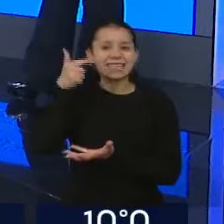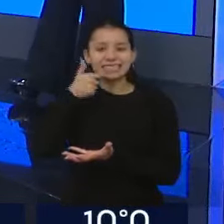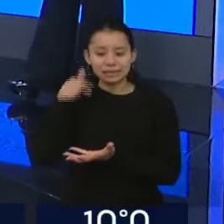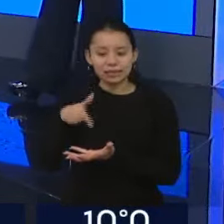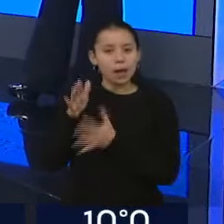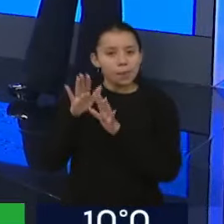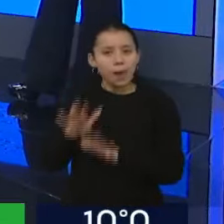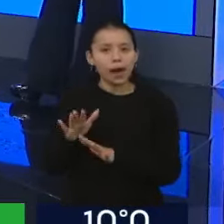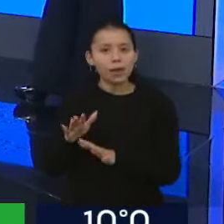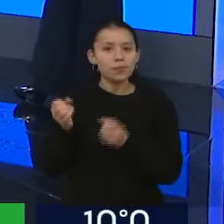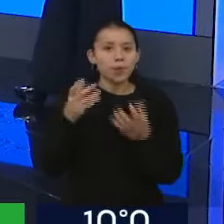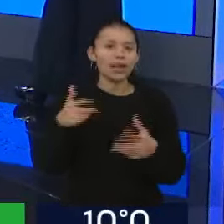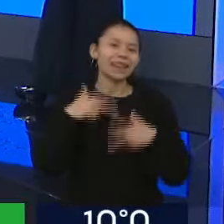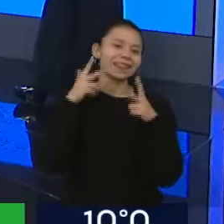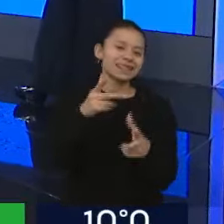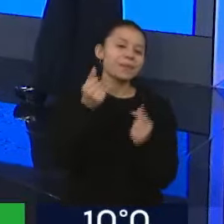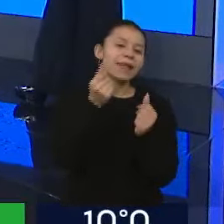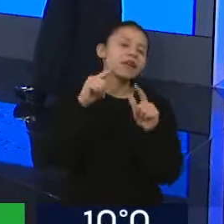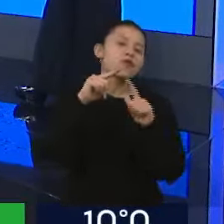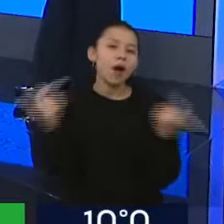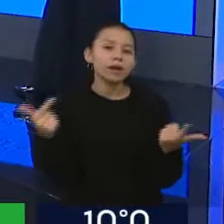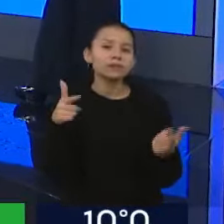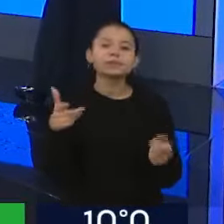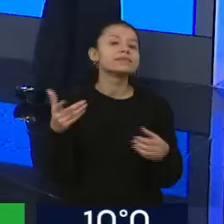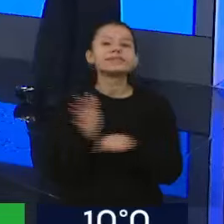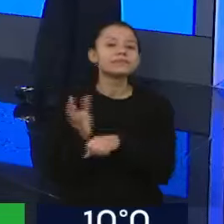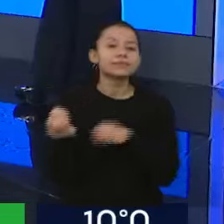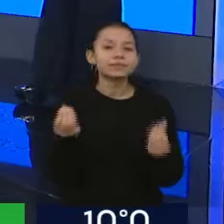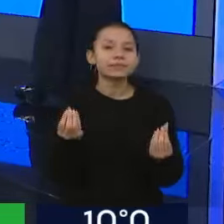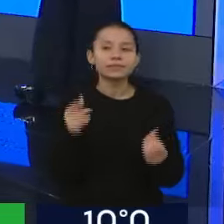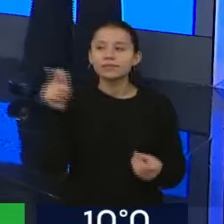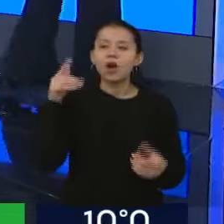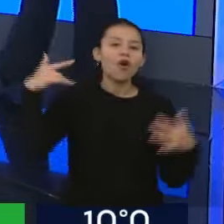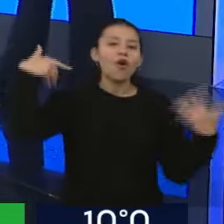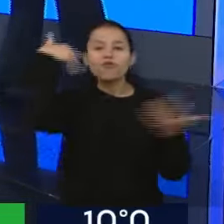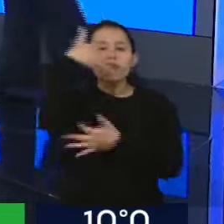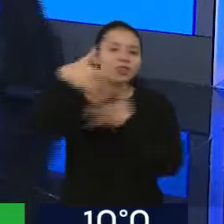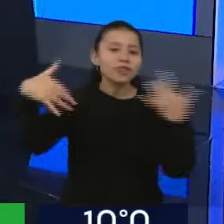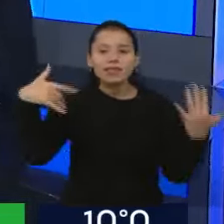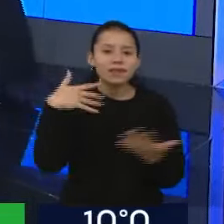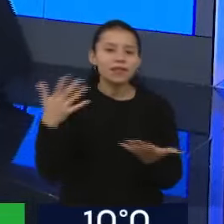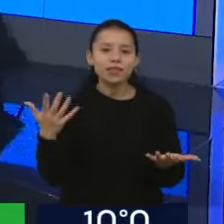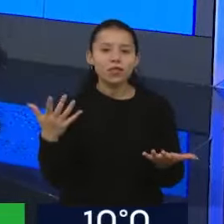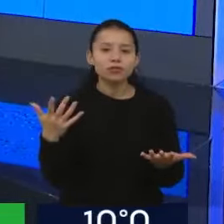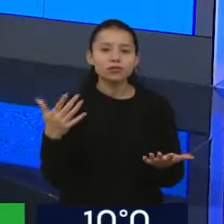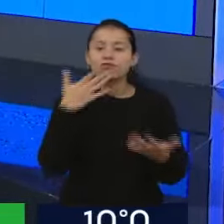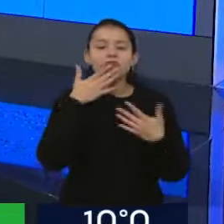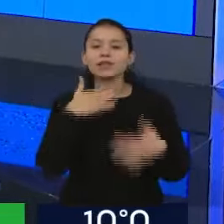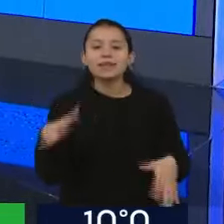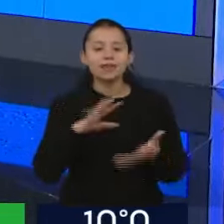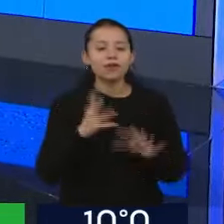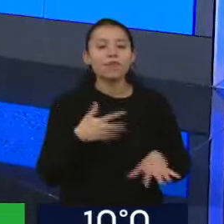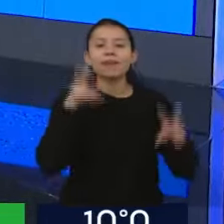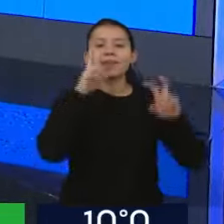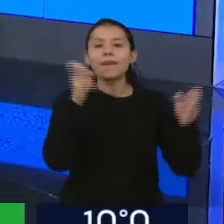de No Hay Plata, revelan la falta de conocimiento o la confusión que hay en torno al concepto de gasto público. Hay un